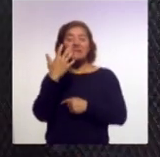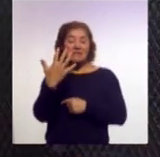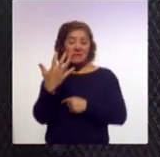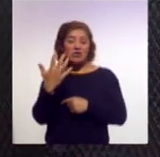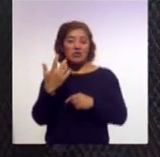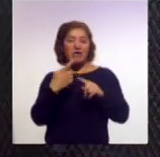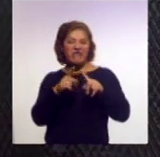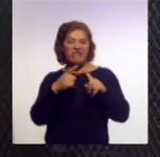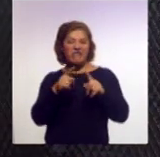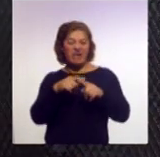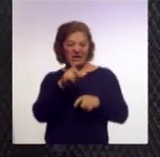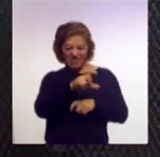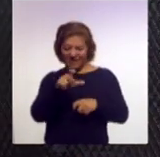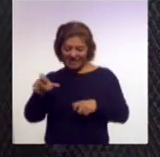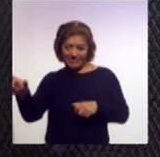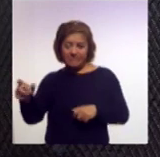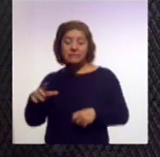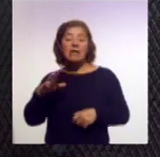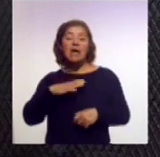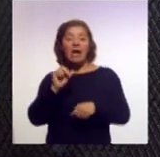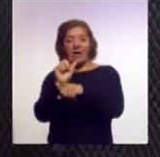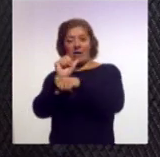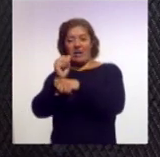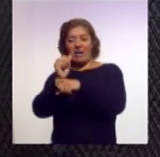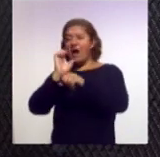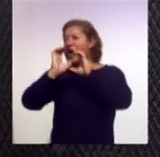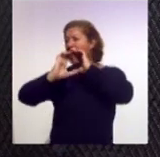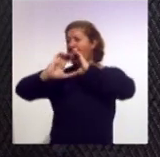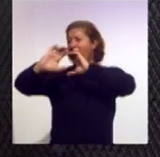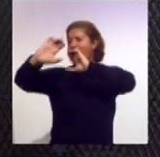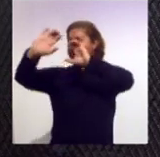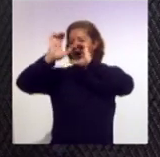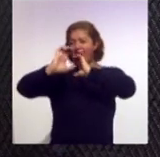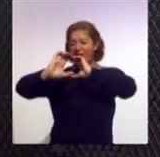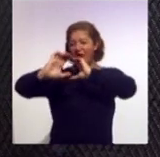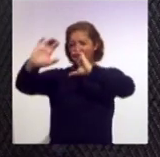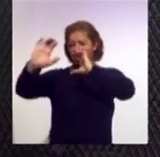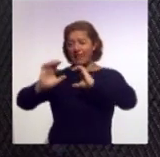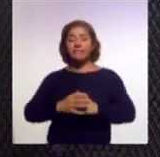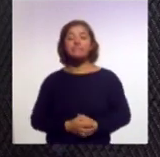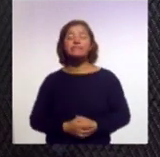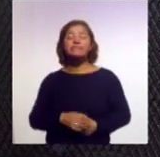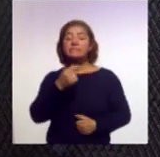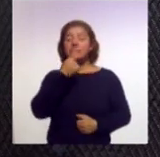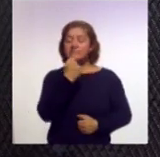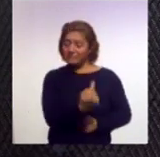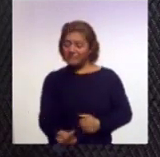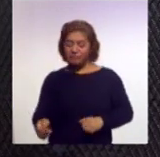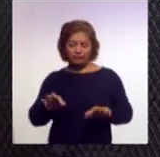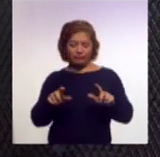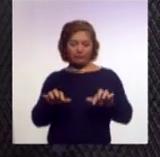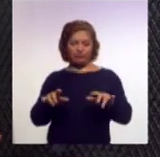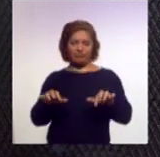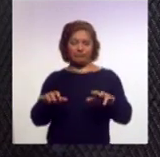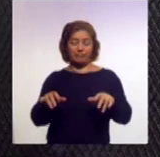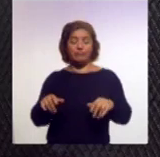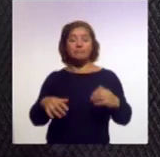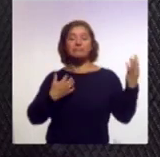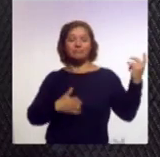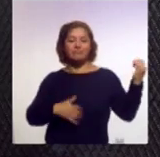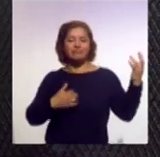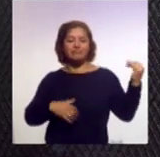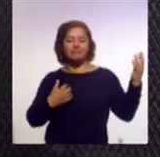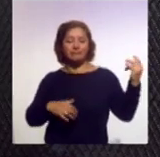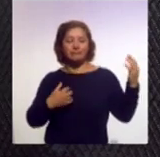tenemos la presentación artística de una soprano, de un cuarteto de cuerdas, de un niño pianista, la banda de música de